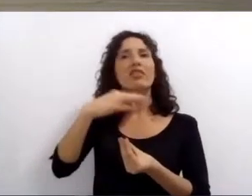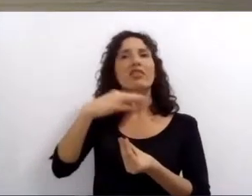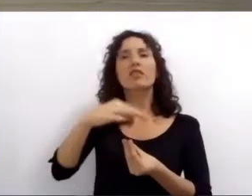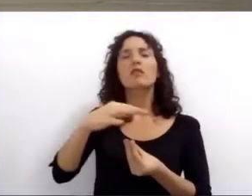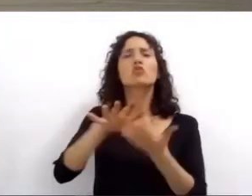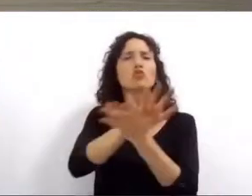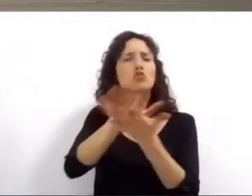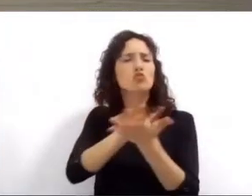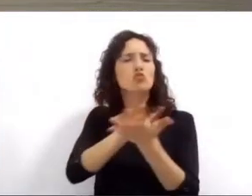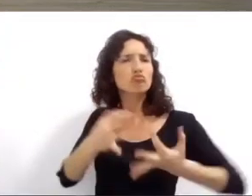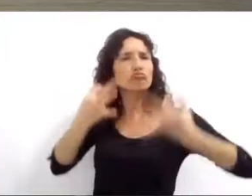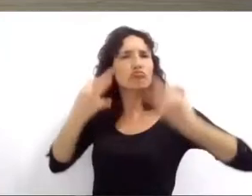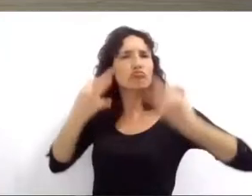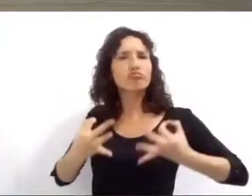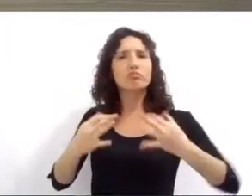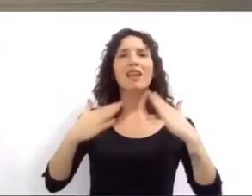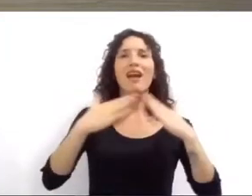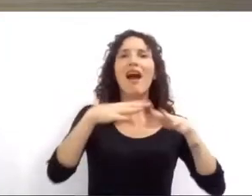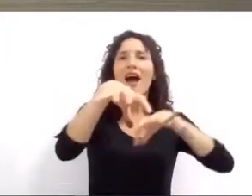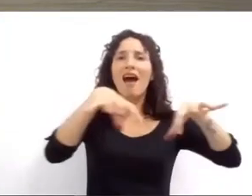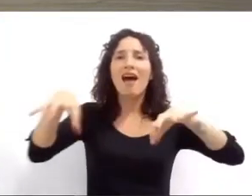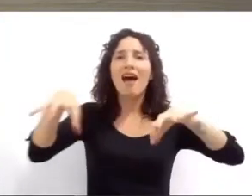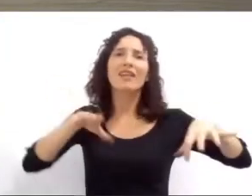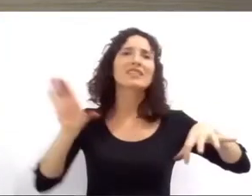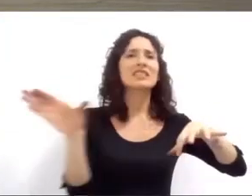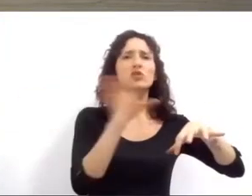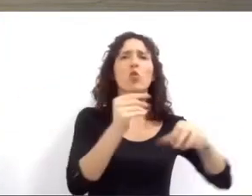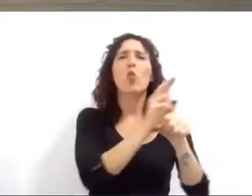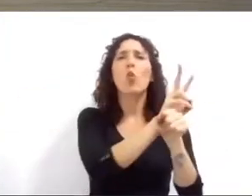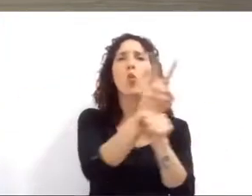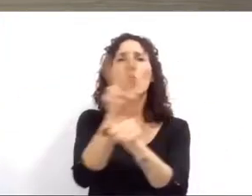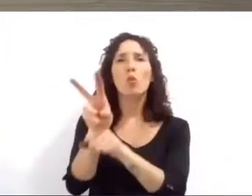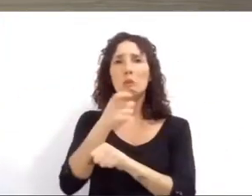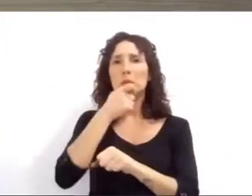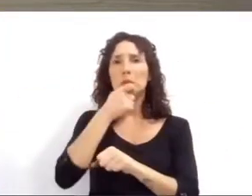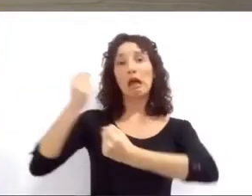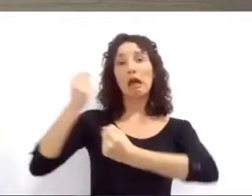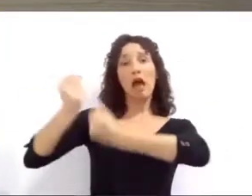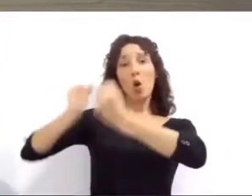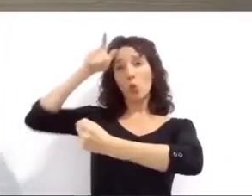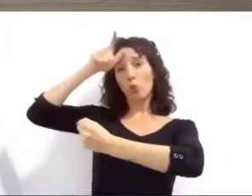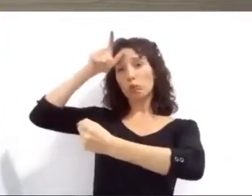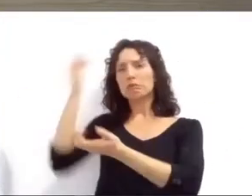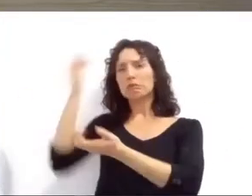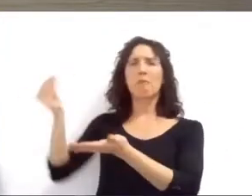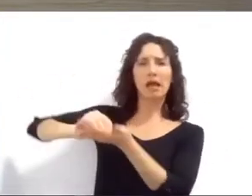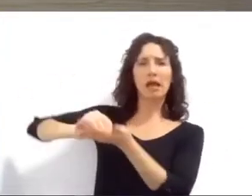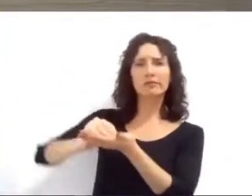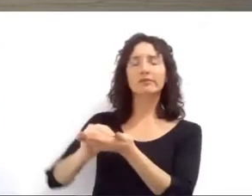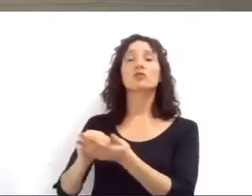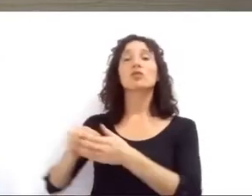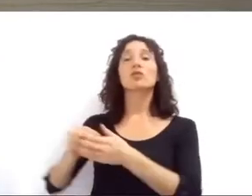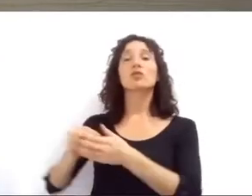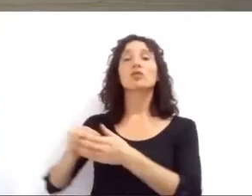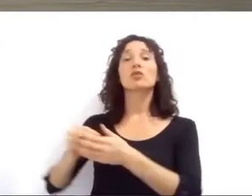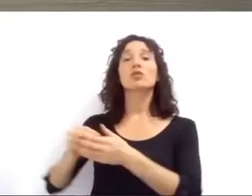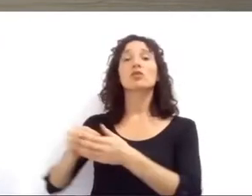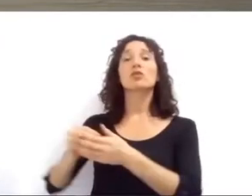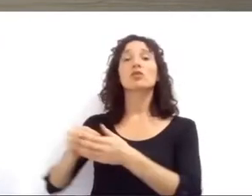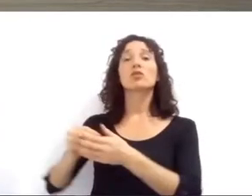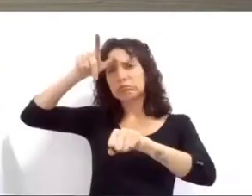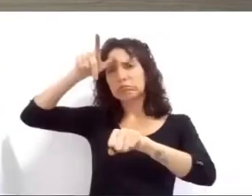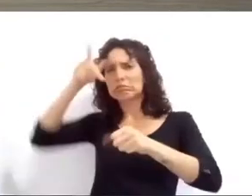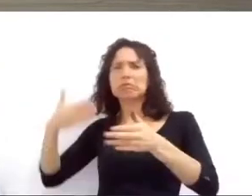proteger a los vecinos. Más patrulleros, más motos policiales, más luces azules cuidando a nuestros vecinos.